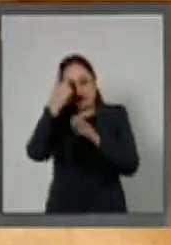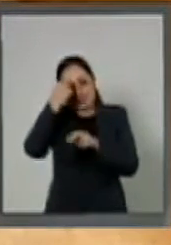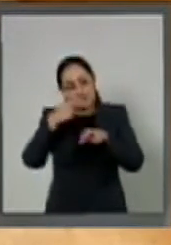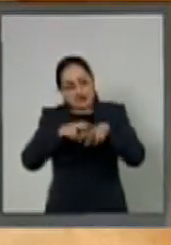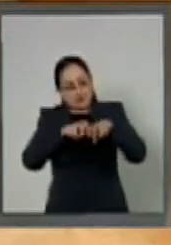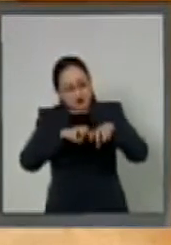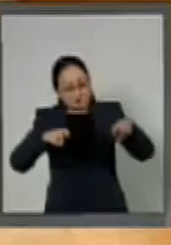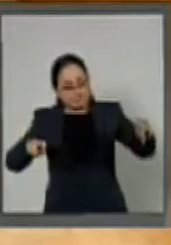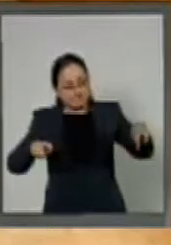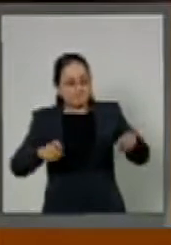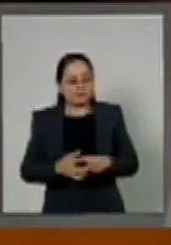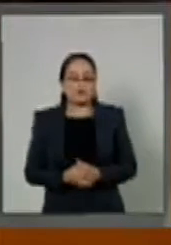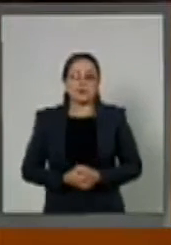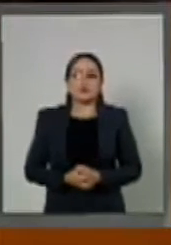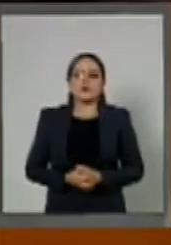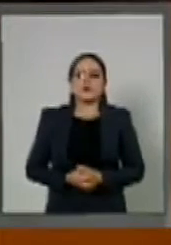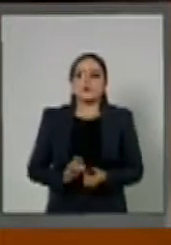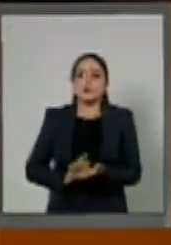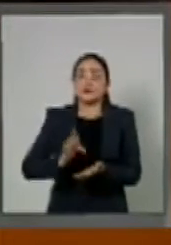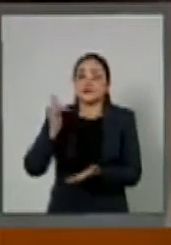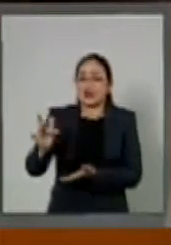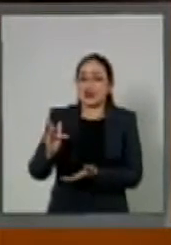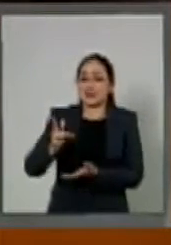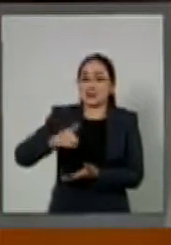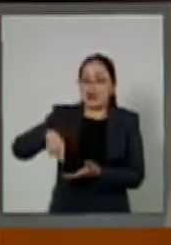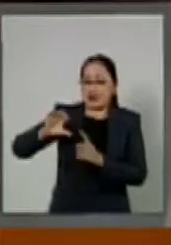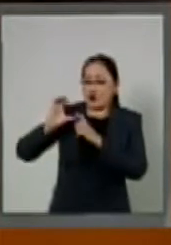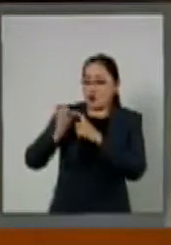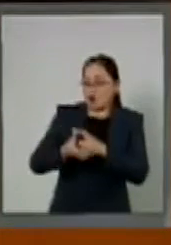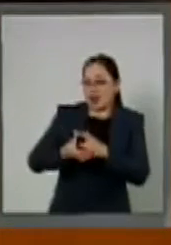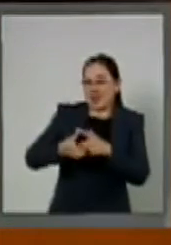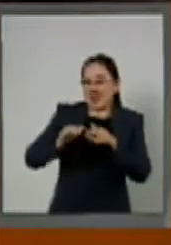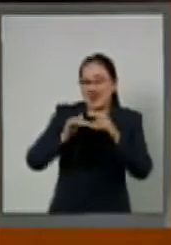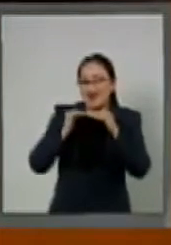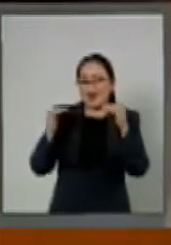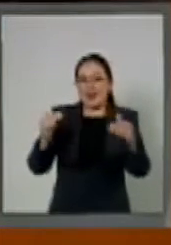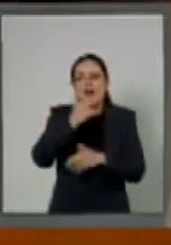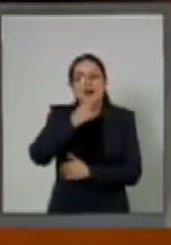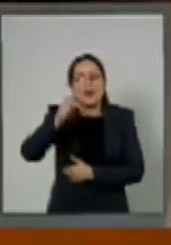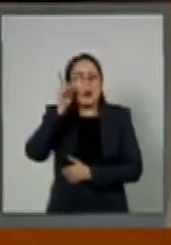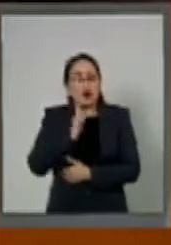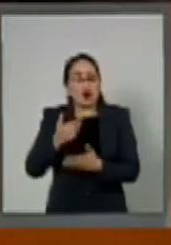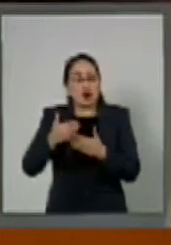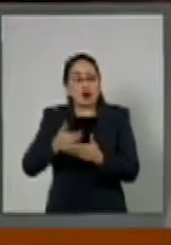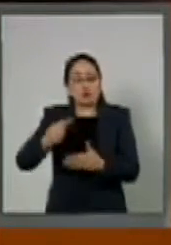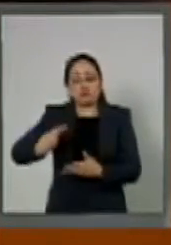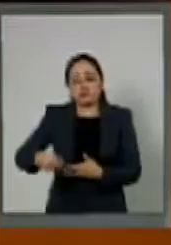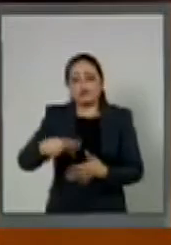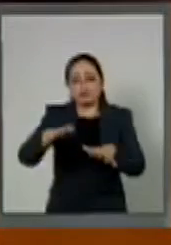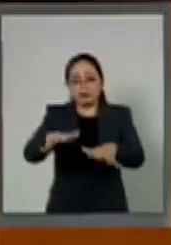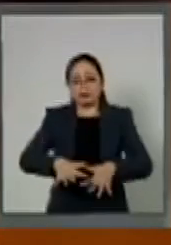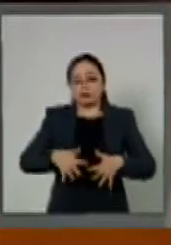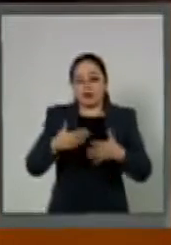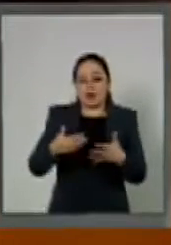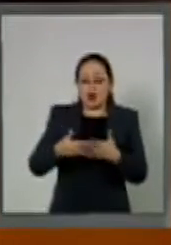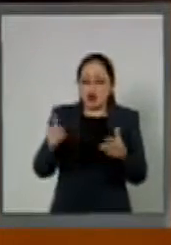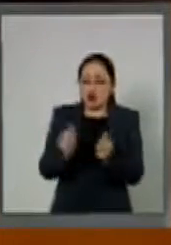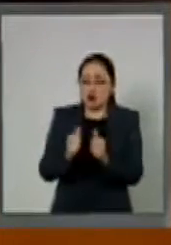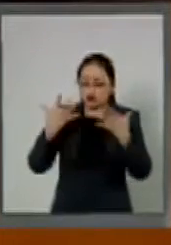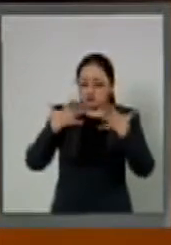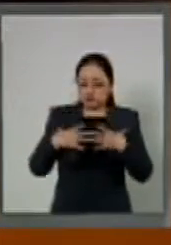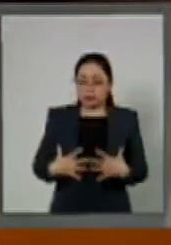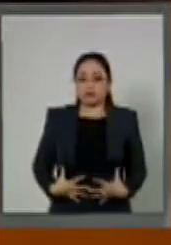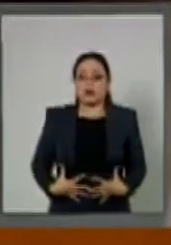Y sí, agradecer a la unidad de género de esta soberanía el que a través de una playera